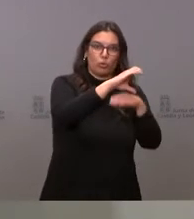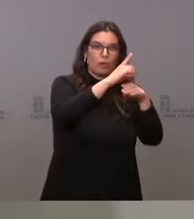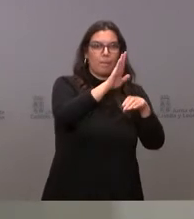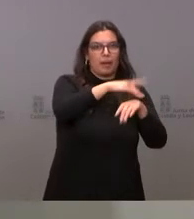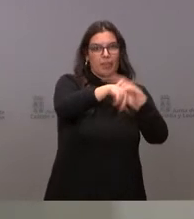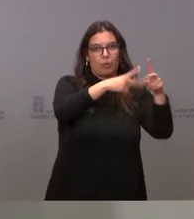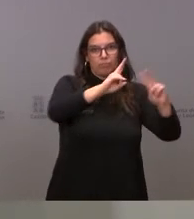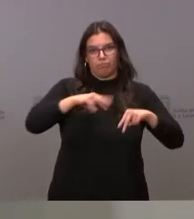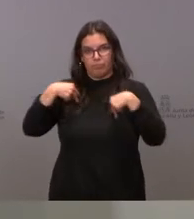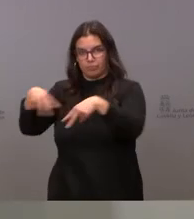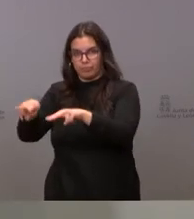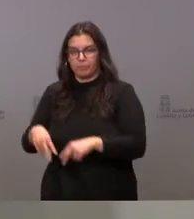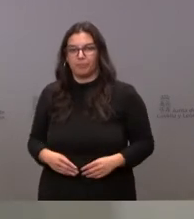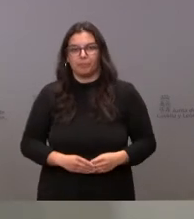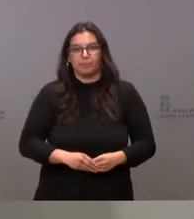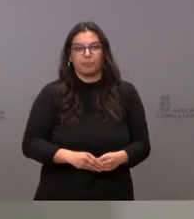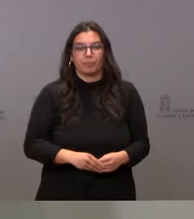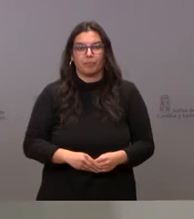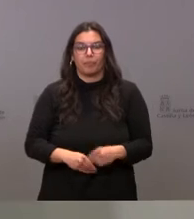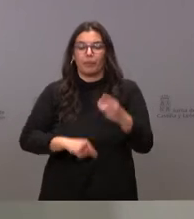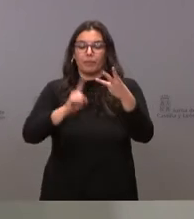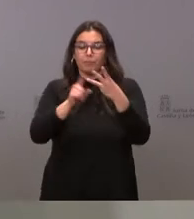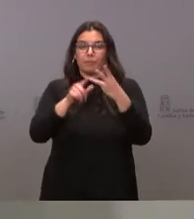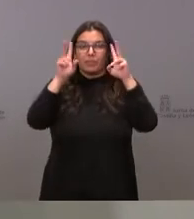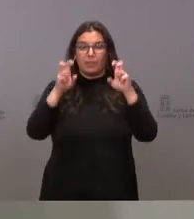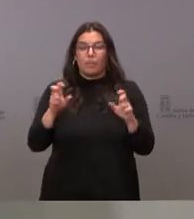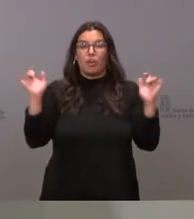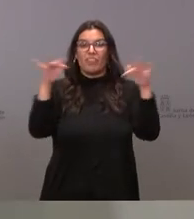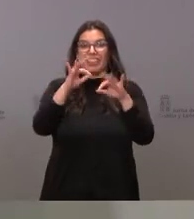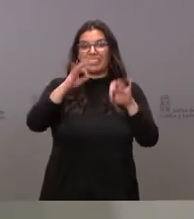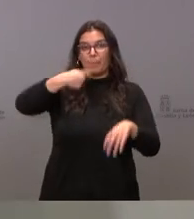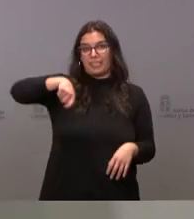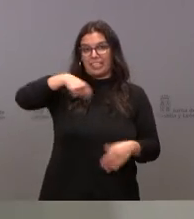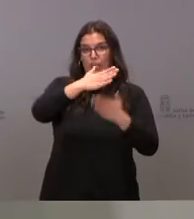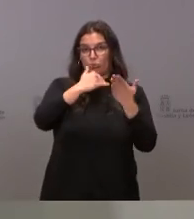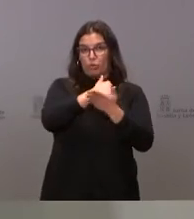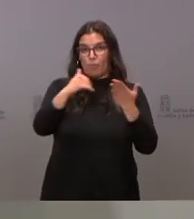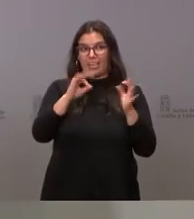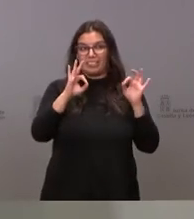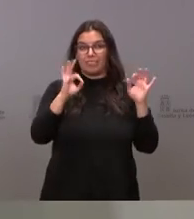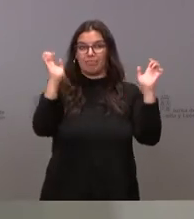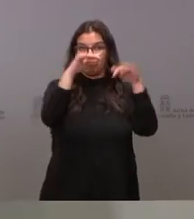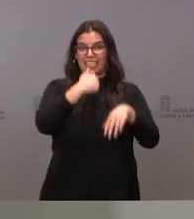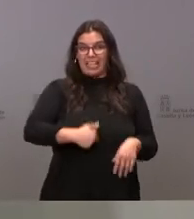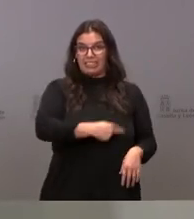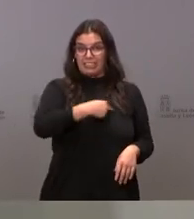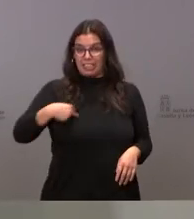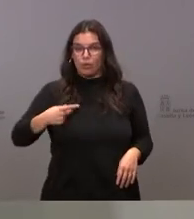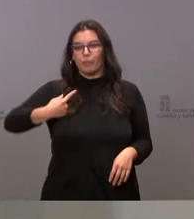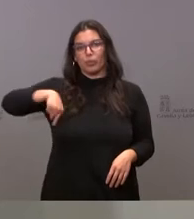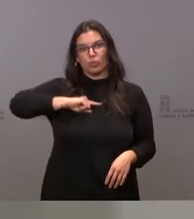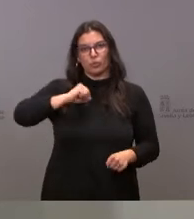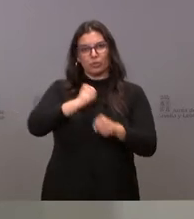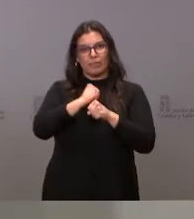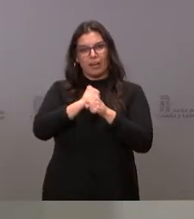contestaremos. Sobre la conferencia de presidentes autonómicos en Santiago, nosotros estamos trabajando